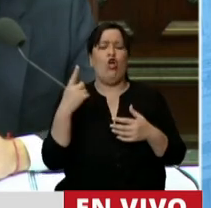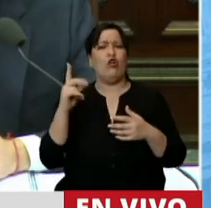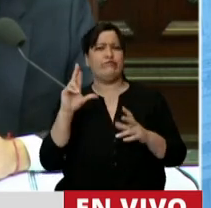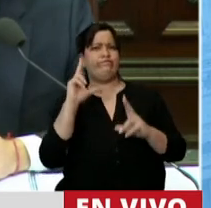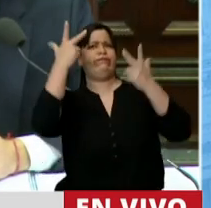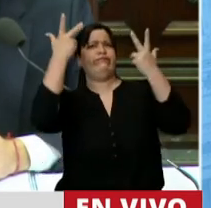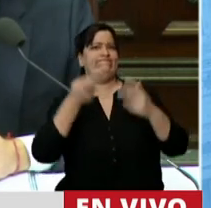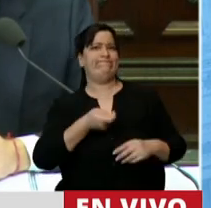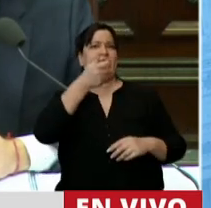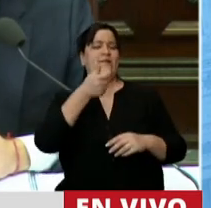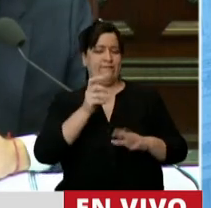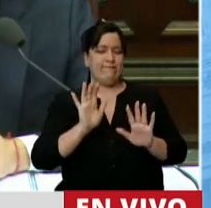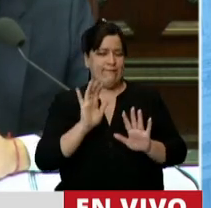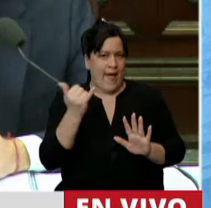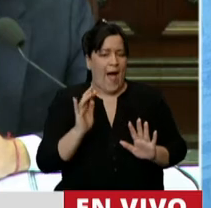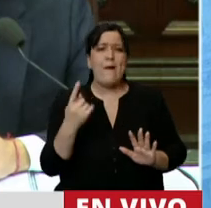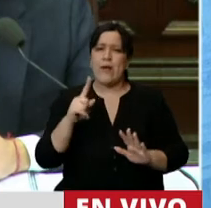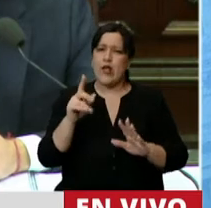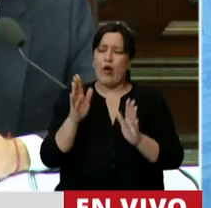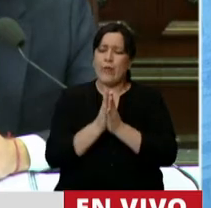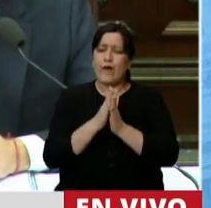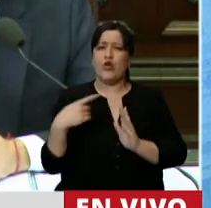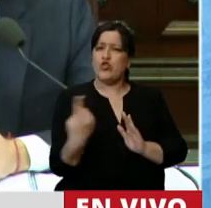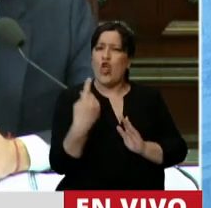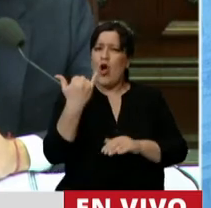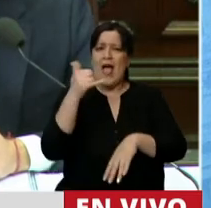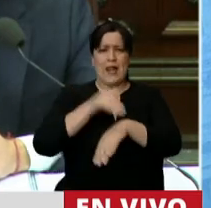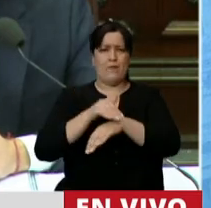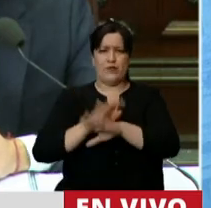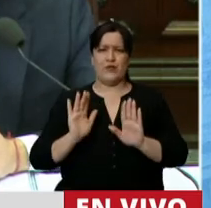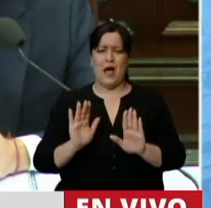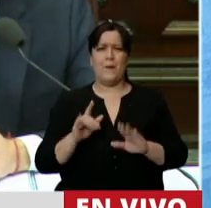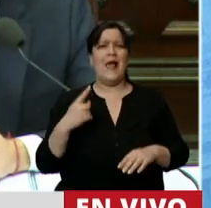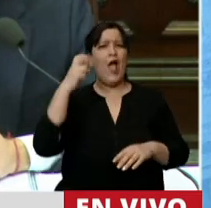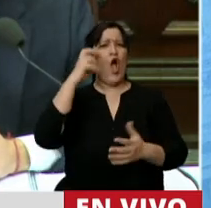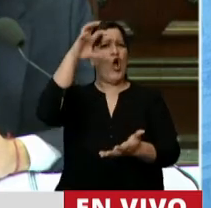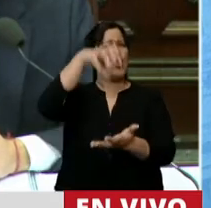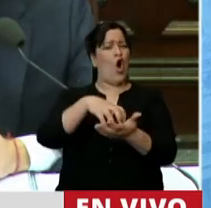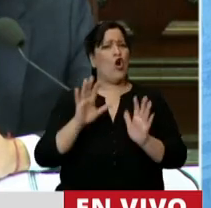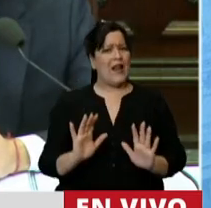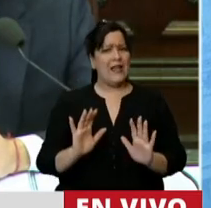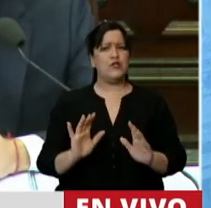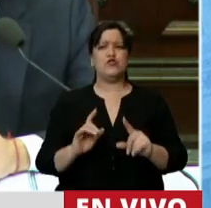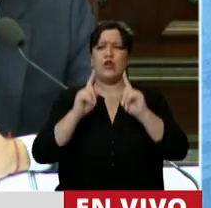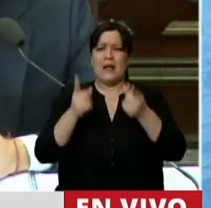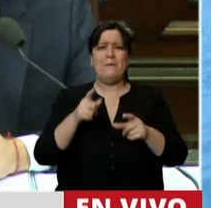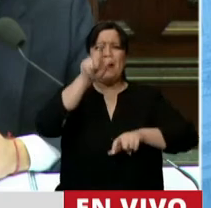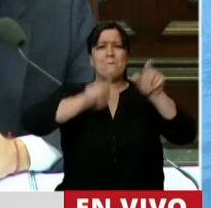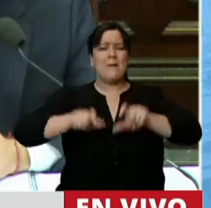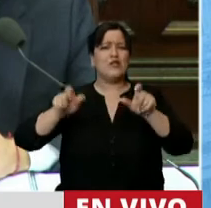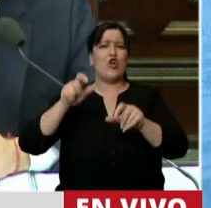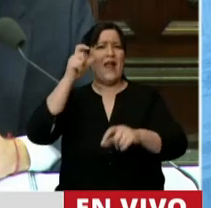ahí. Por favor. Tenemos responsabilidades. Y en el Congreso no se eximen. Menos las que han sido gobernadores.